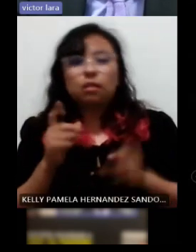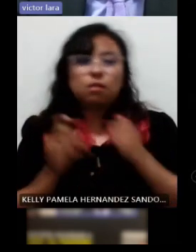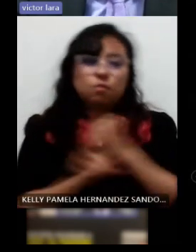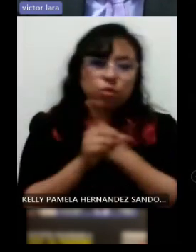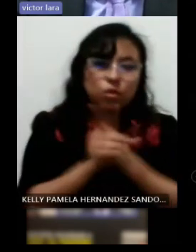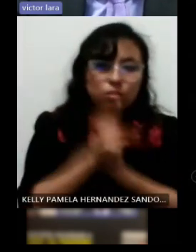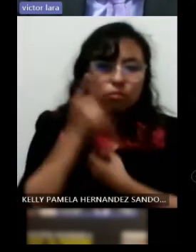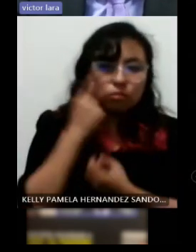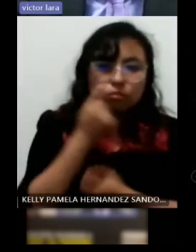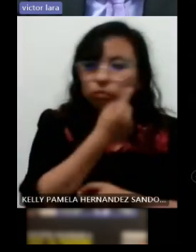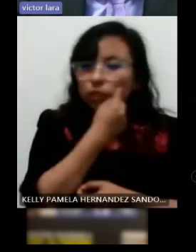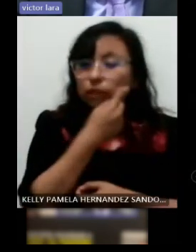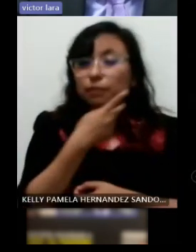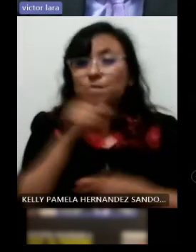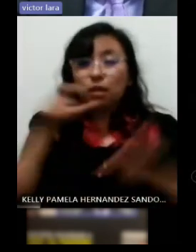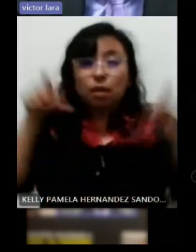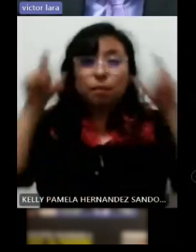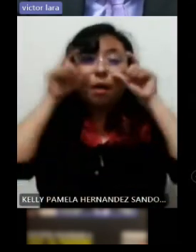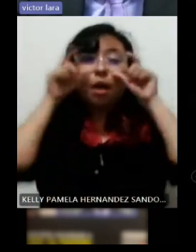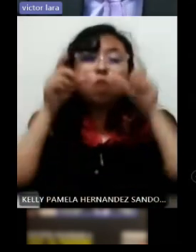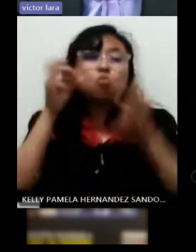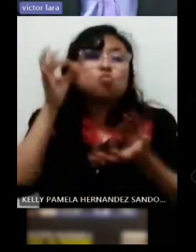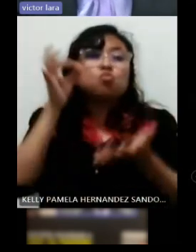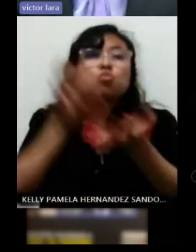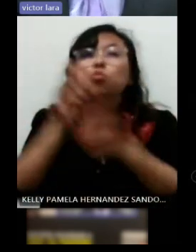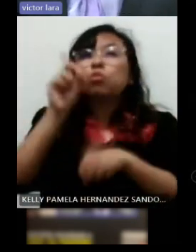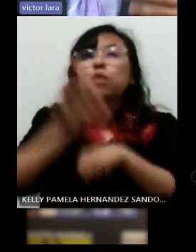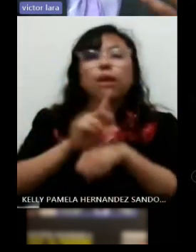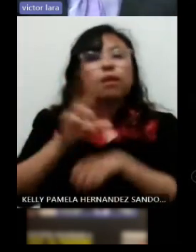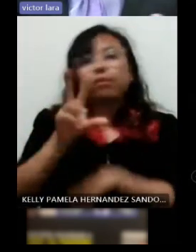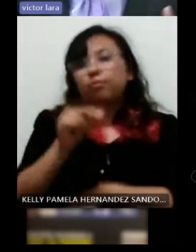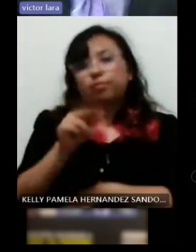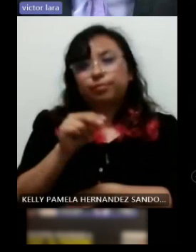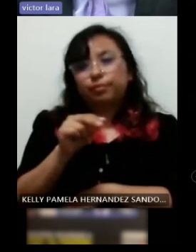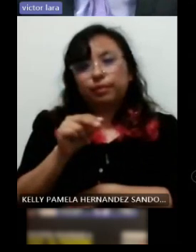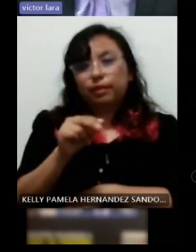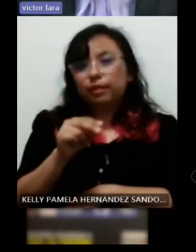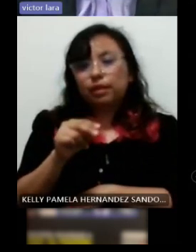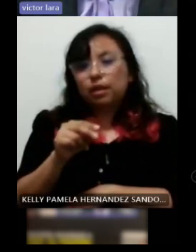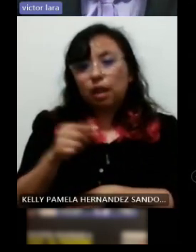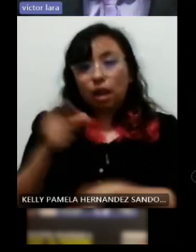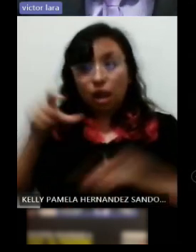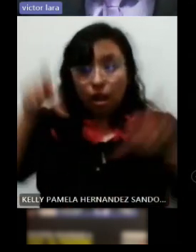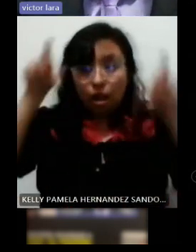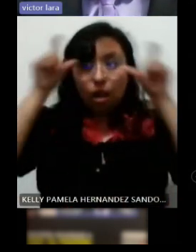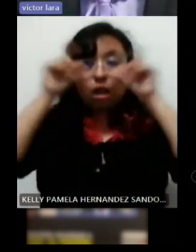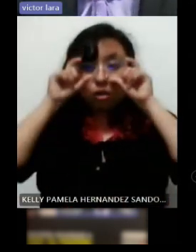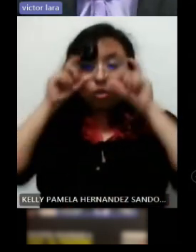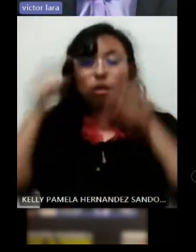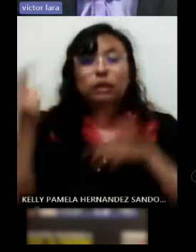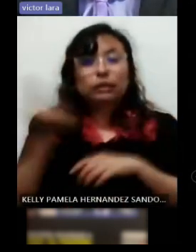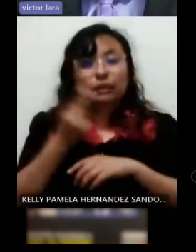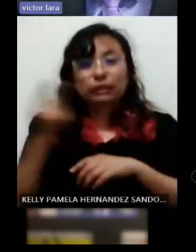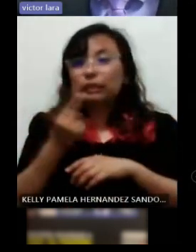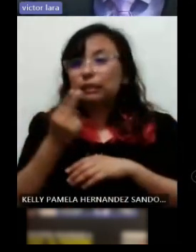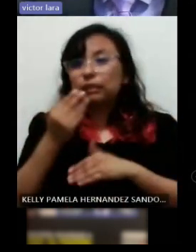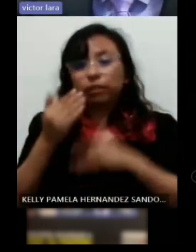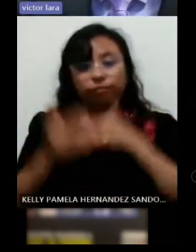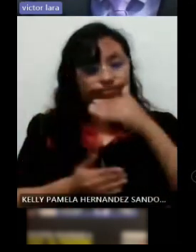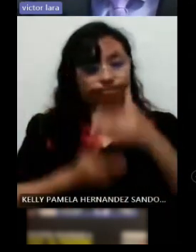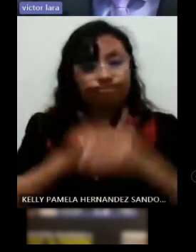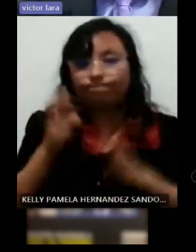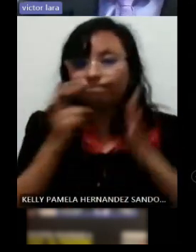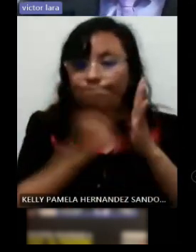que el anteojo es por momentos y no el anteojo o el lente como se le conoce es un tratamiento óptico correctivo